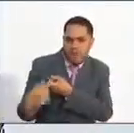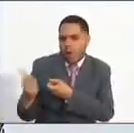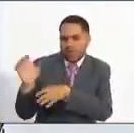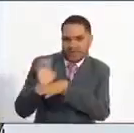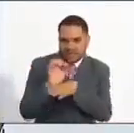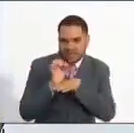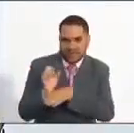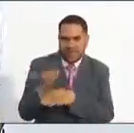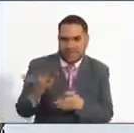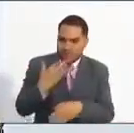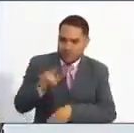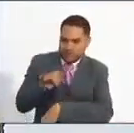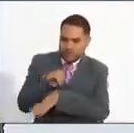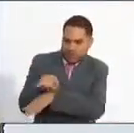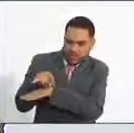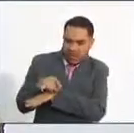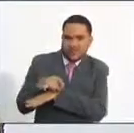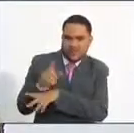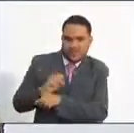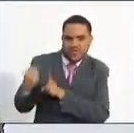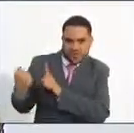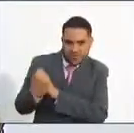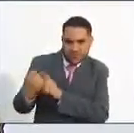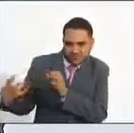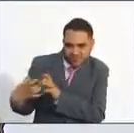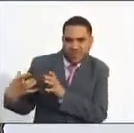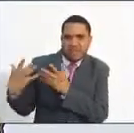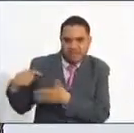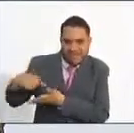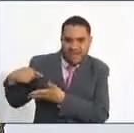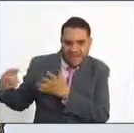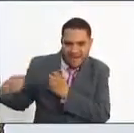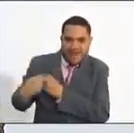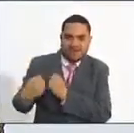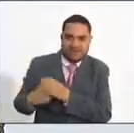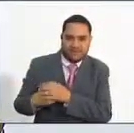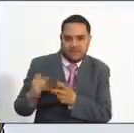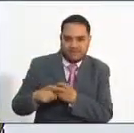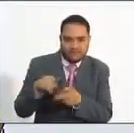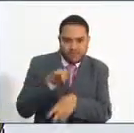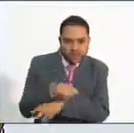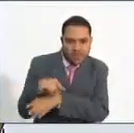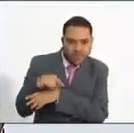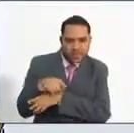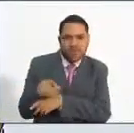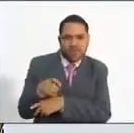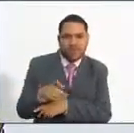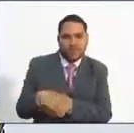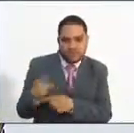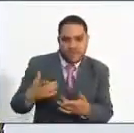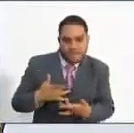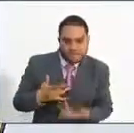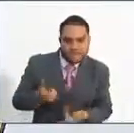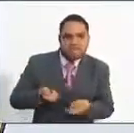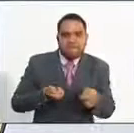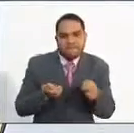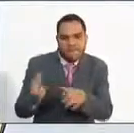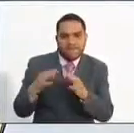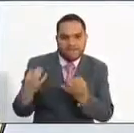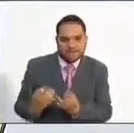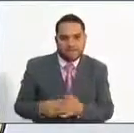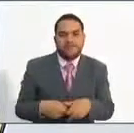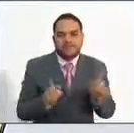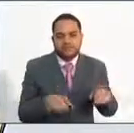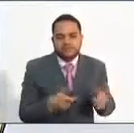como la Superintendencia de Sociedades, la Superintendencia de Subsidio Familiar, Migración